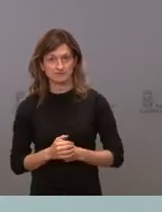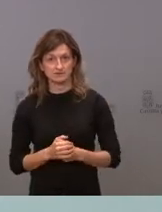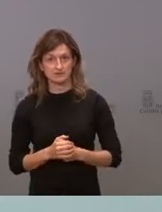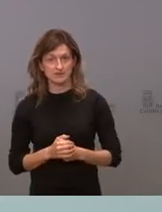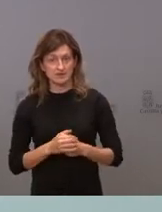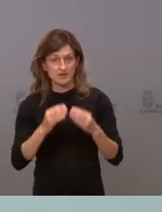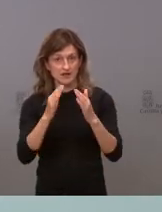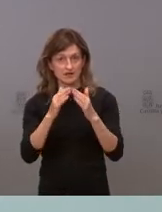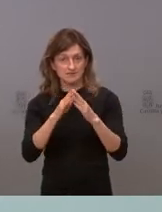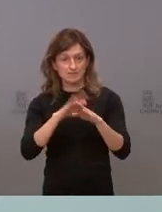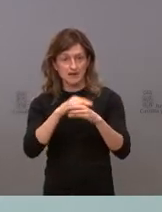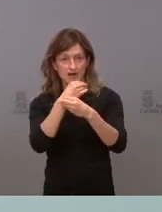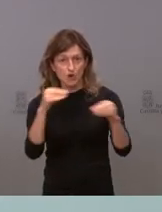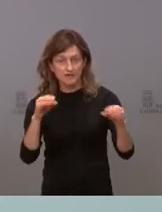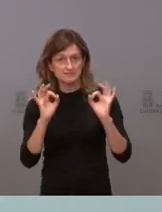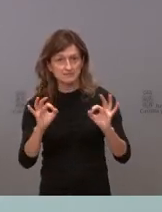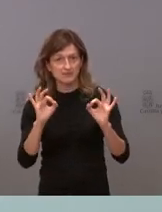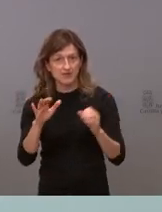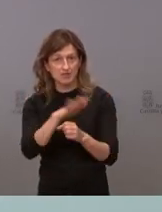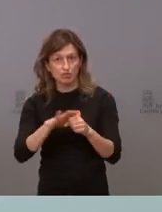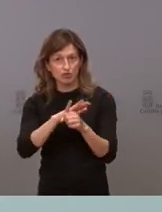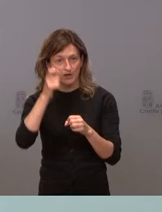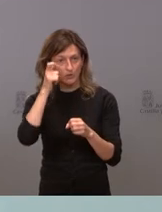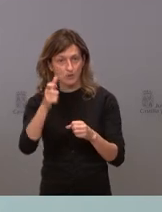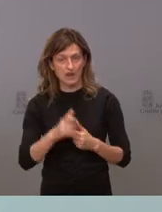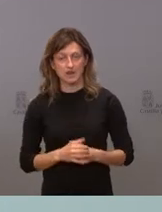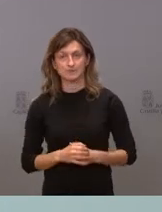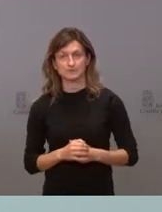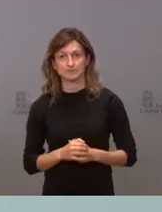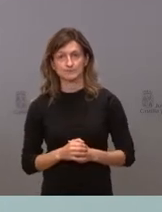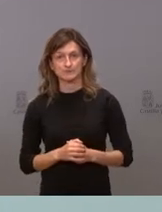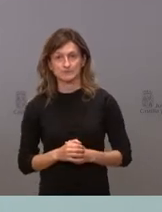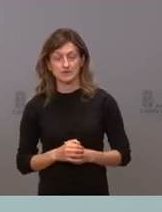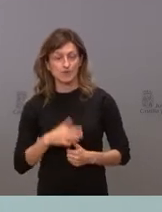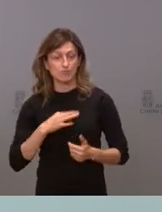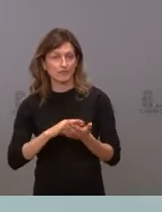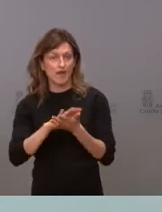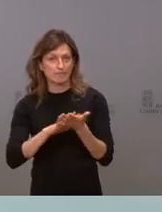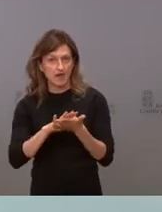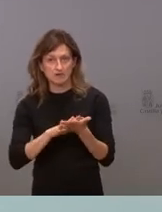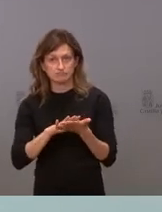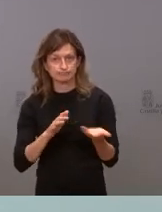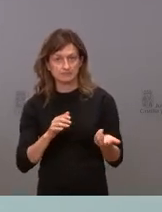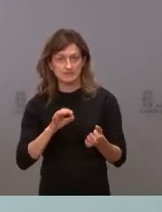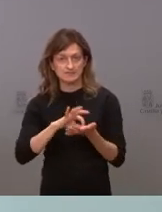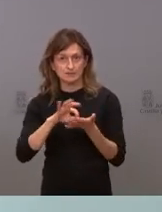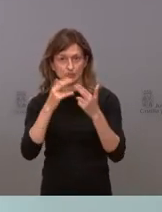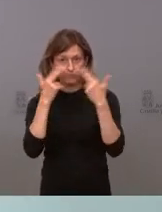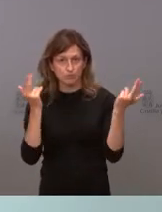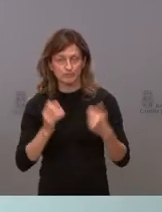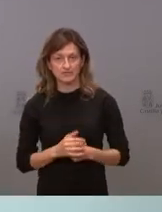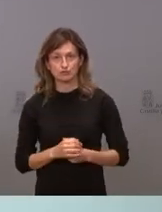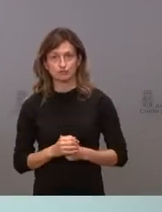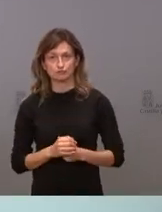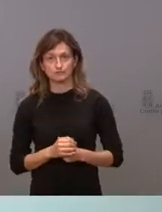para los jóvenes y especialmente en el medio rural. Podría hablar servicios públicos,